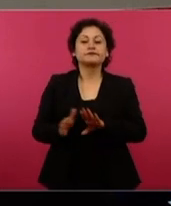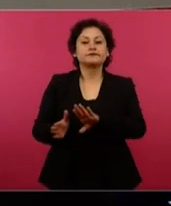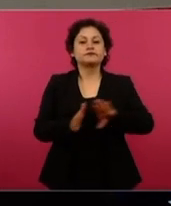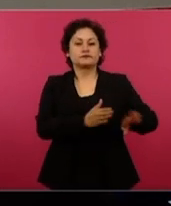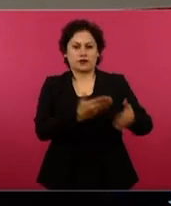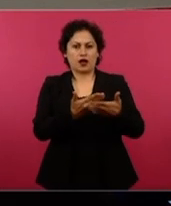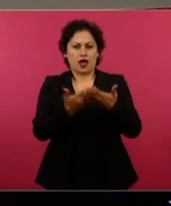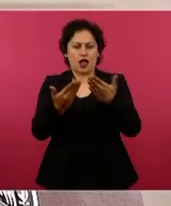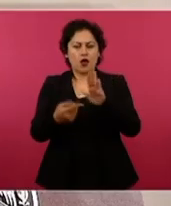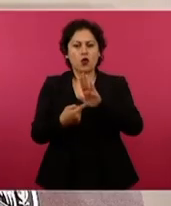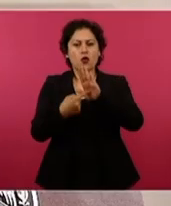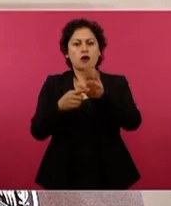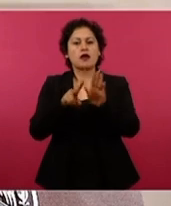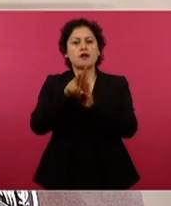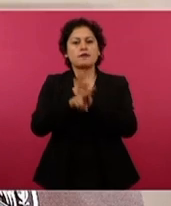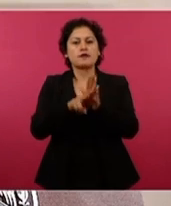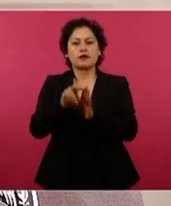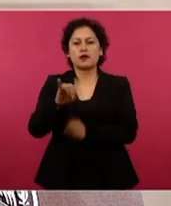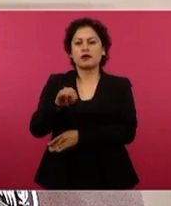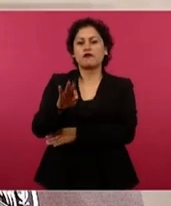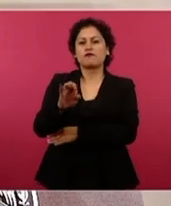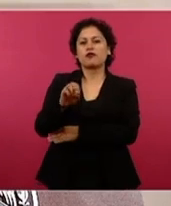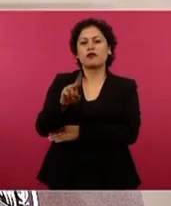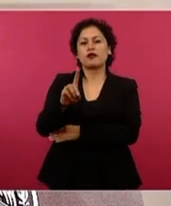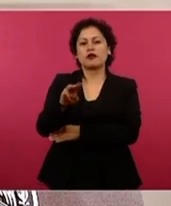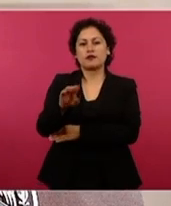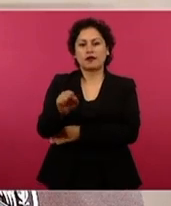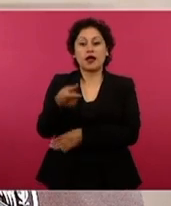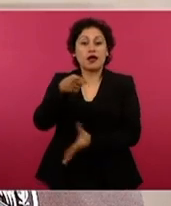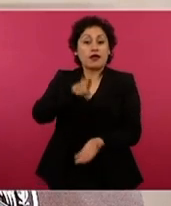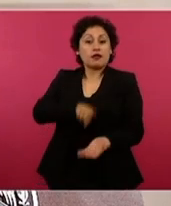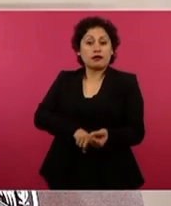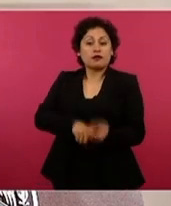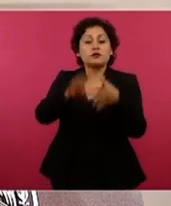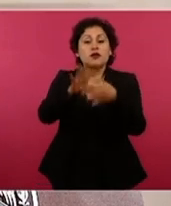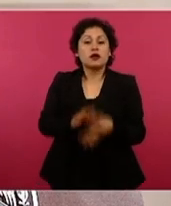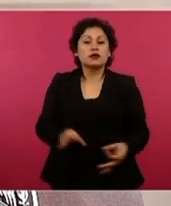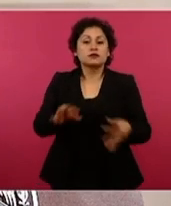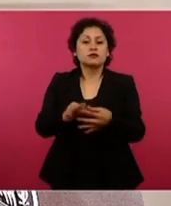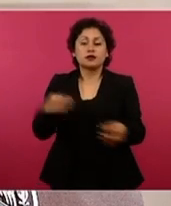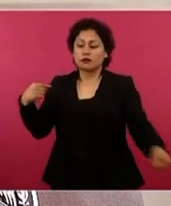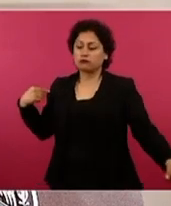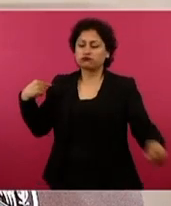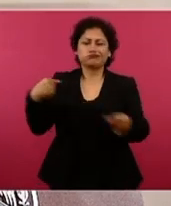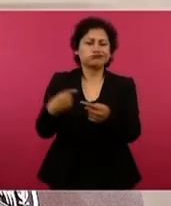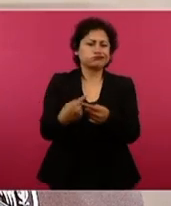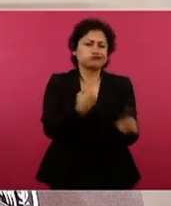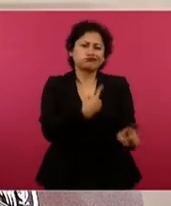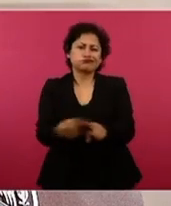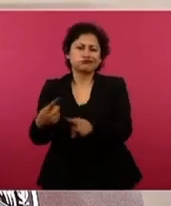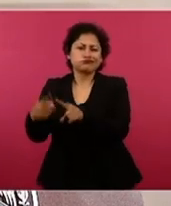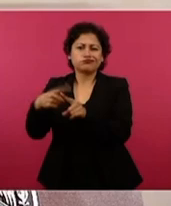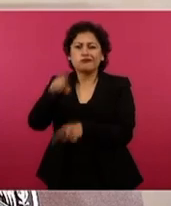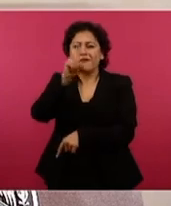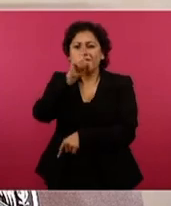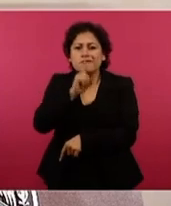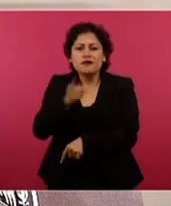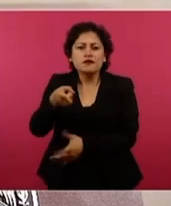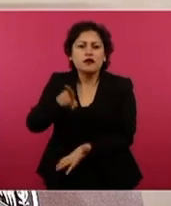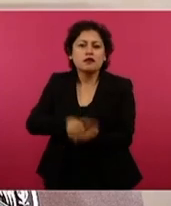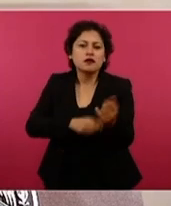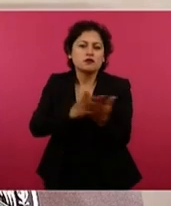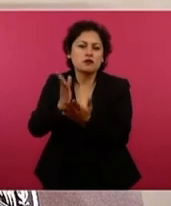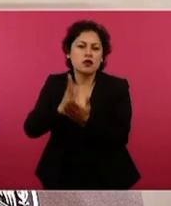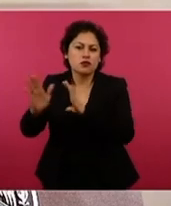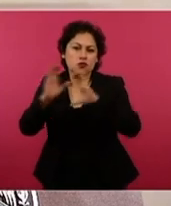Infodemia con un recuento de las mentiras y el discurso de medios de comunicación en